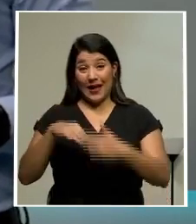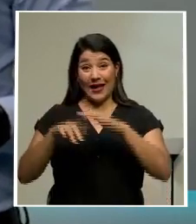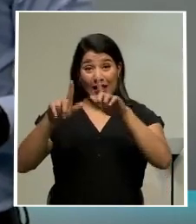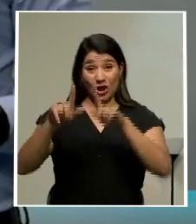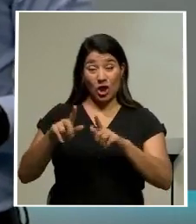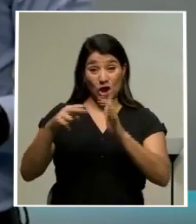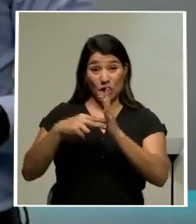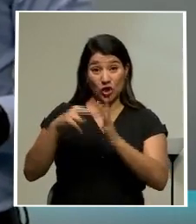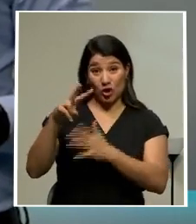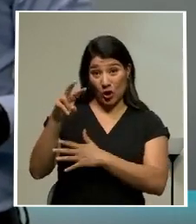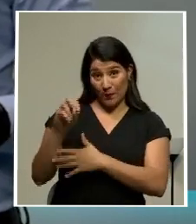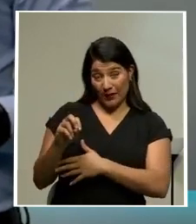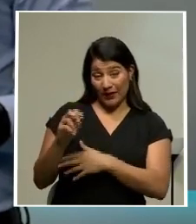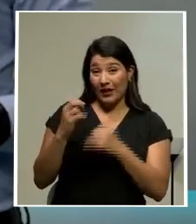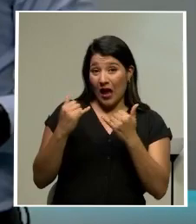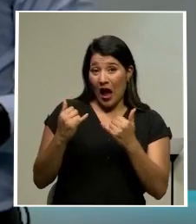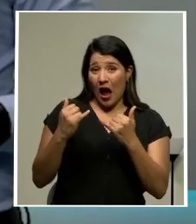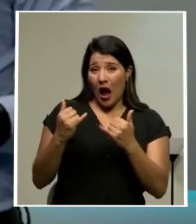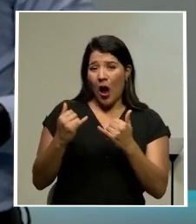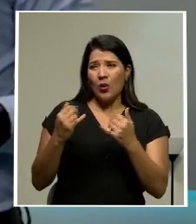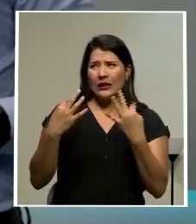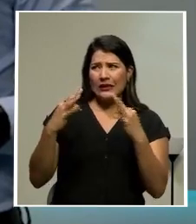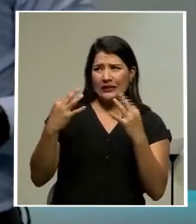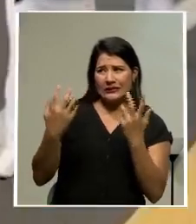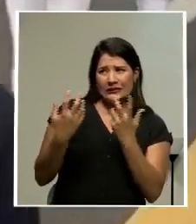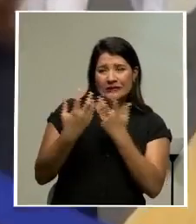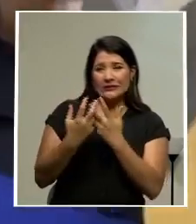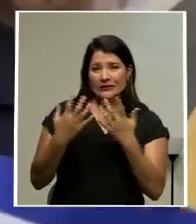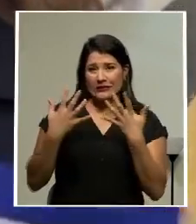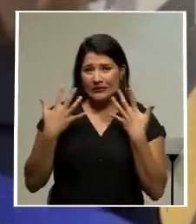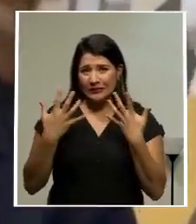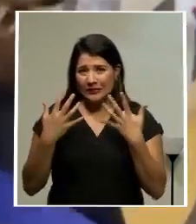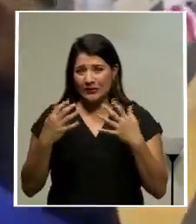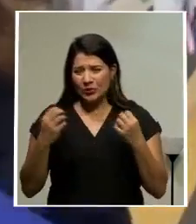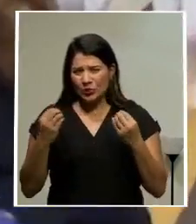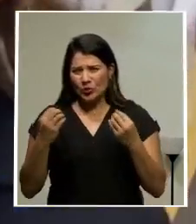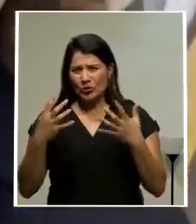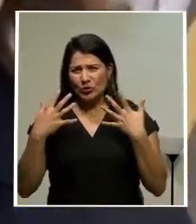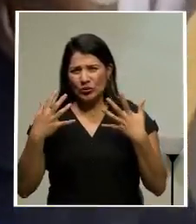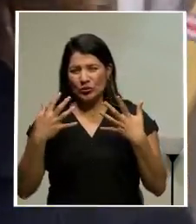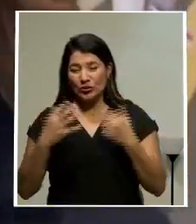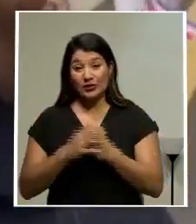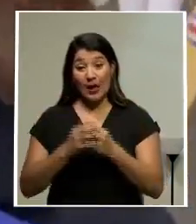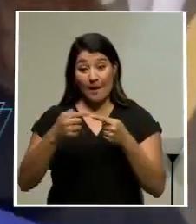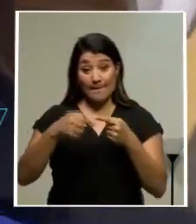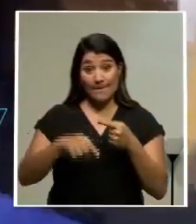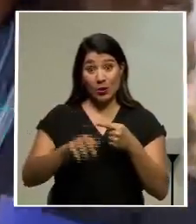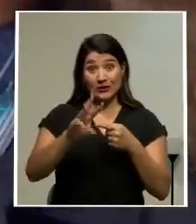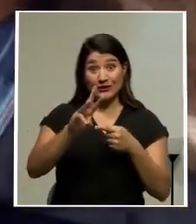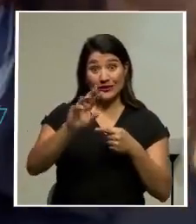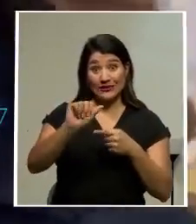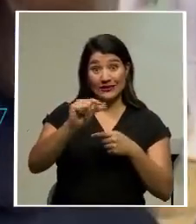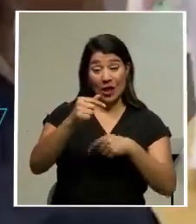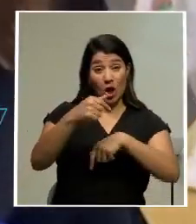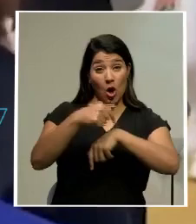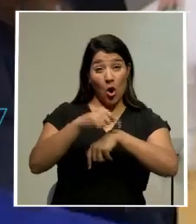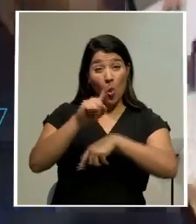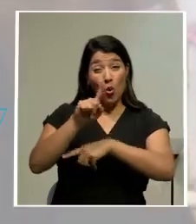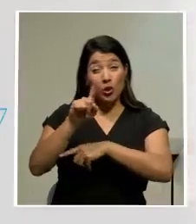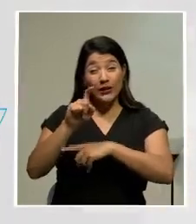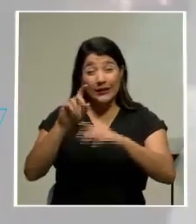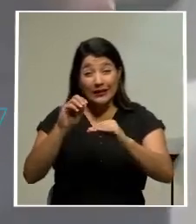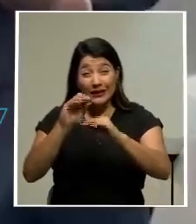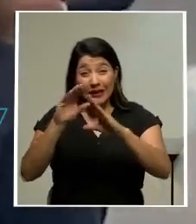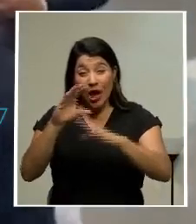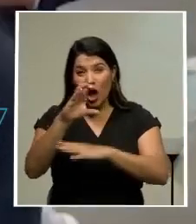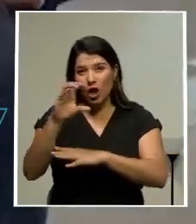tratando de aclimatarse al fuerte calor y a la humedad del lugar. El próximo 6 de agosto a la 1 y 30 de la mañana, Costa